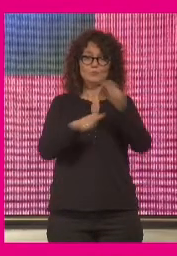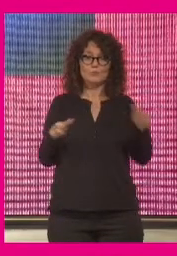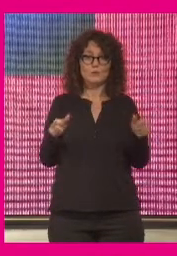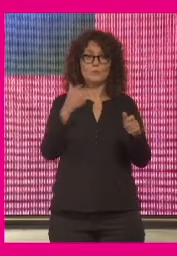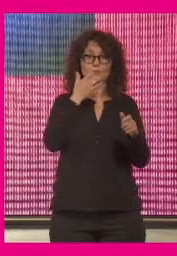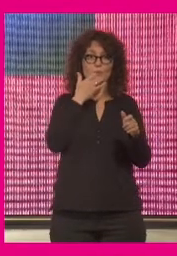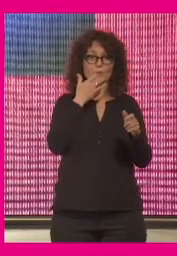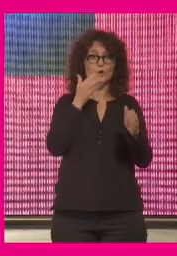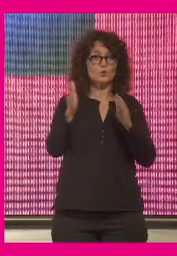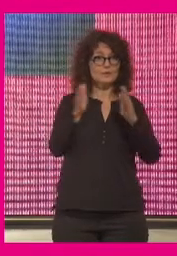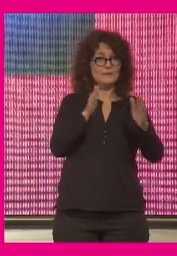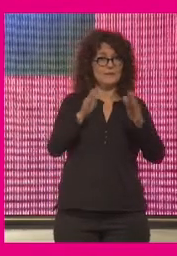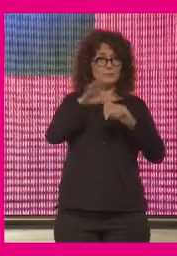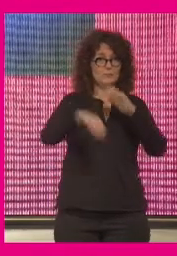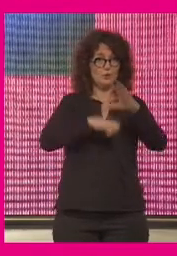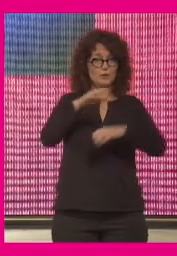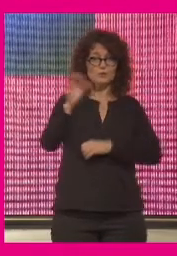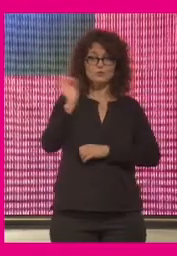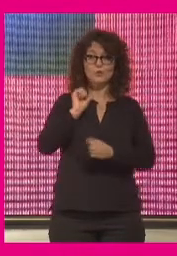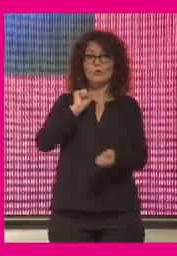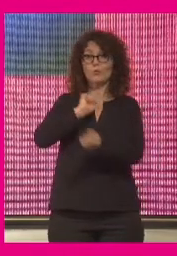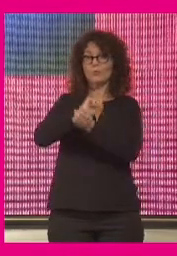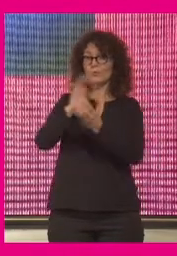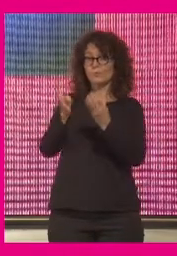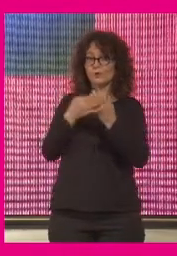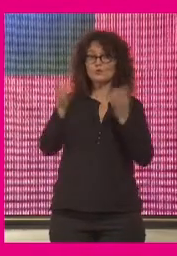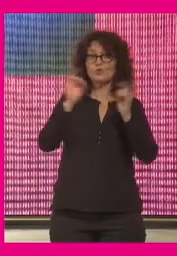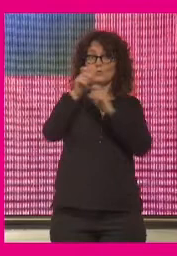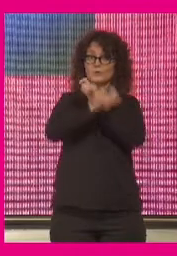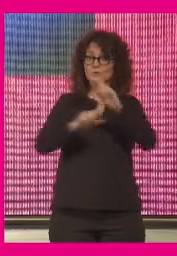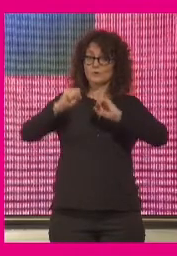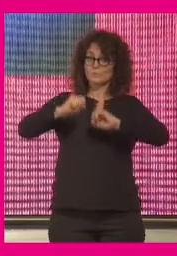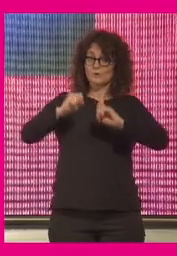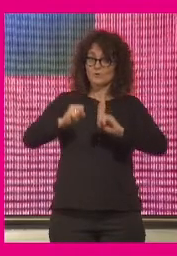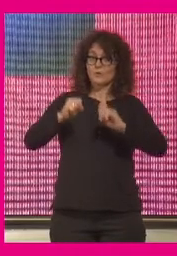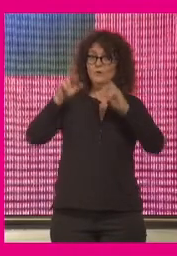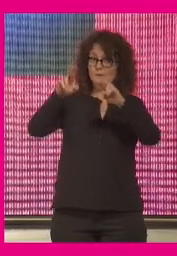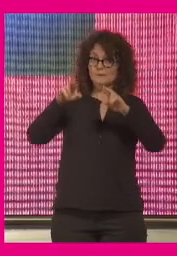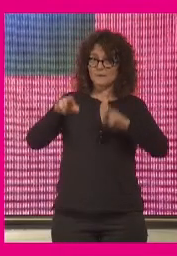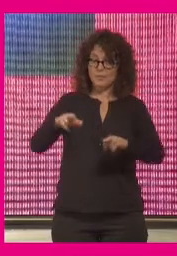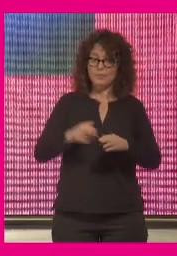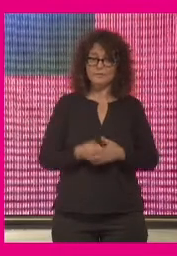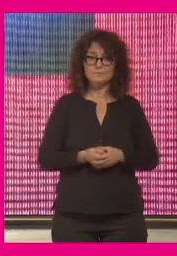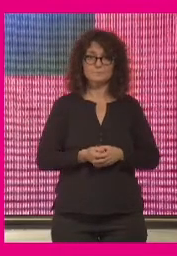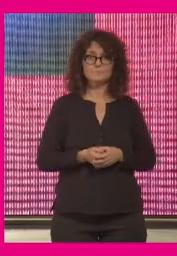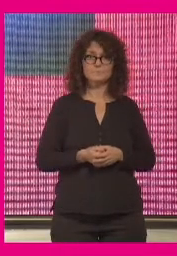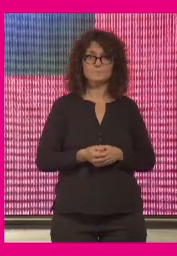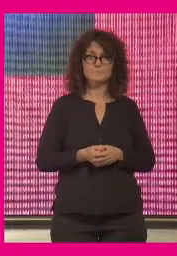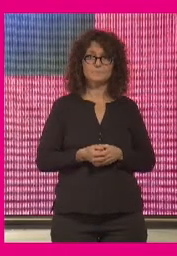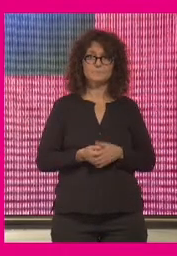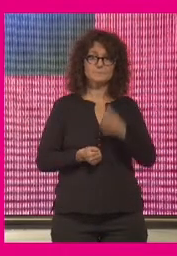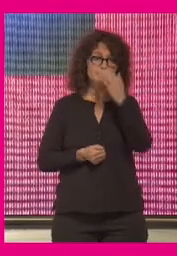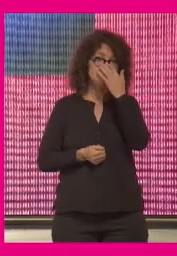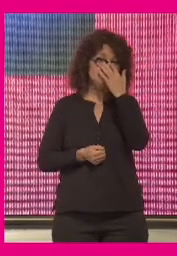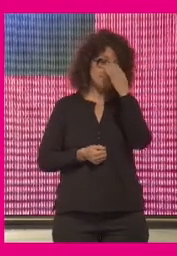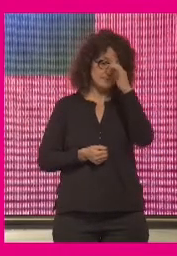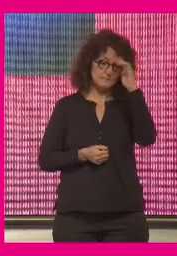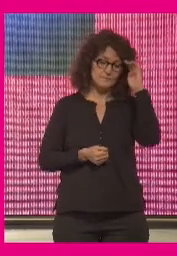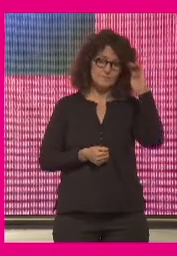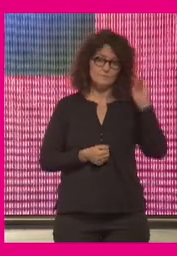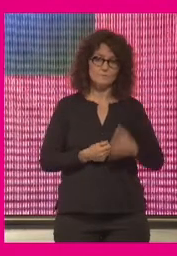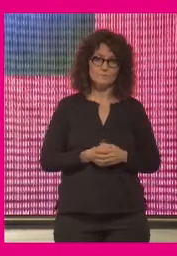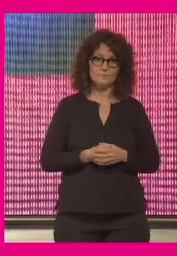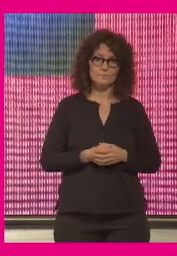los temporeros los presos o las personas mayores en las residencias o pensemos por ejemplo en la